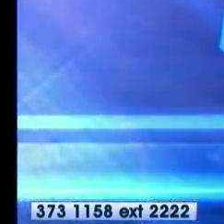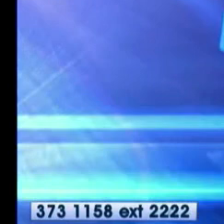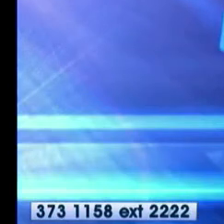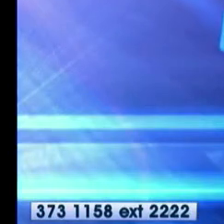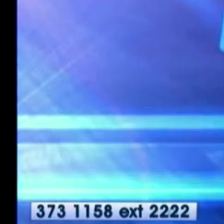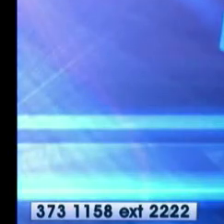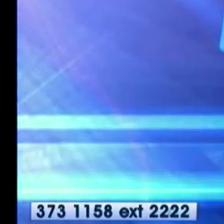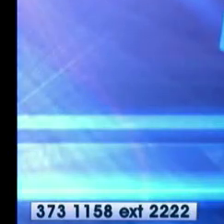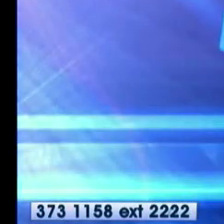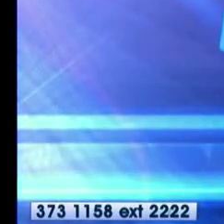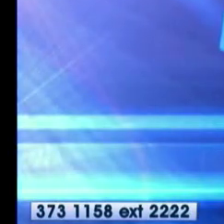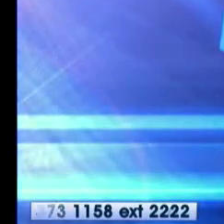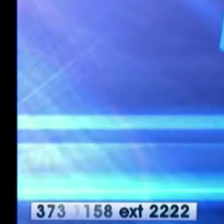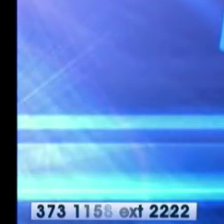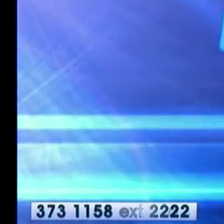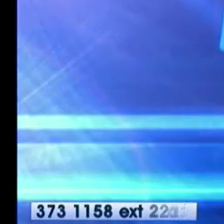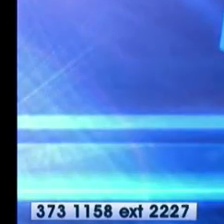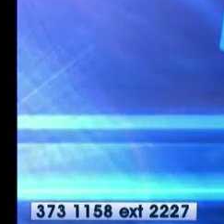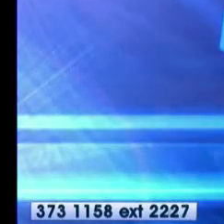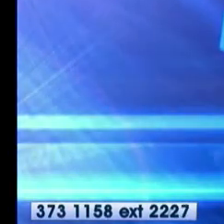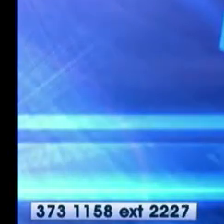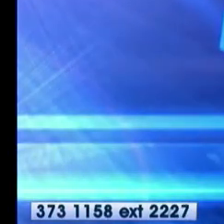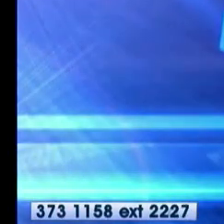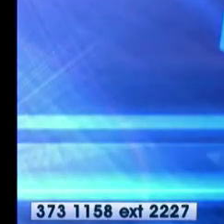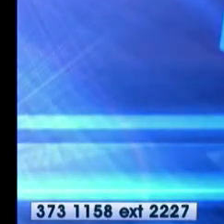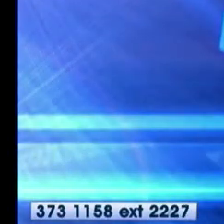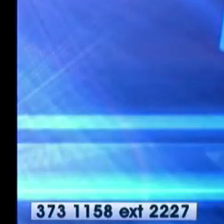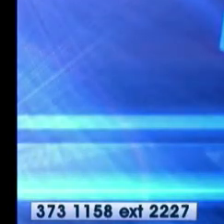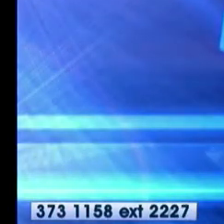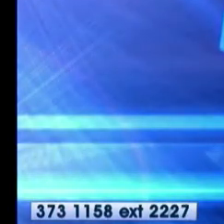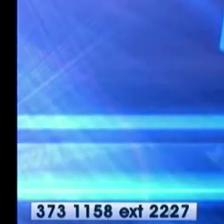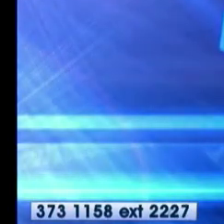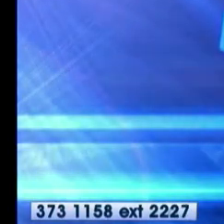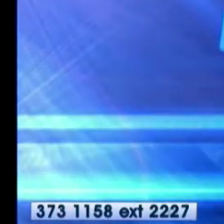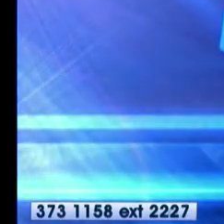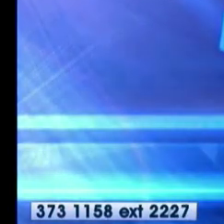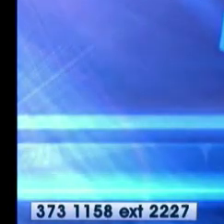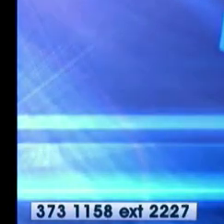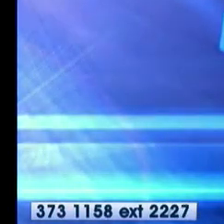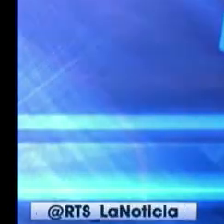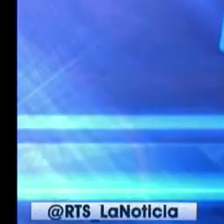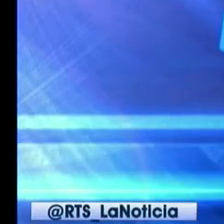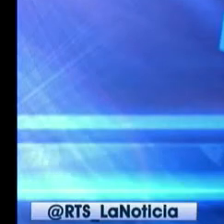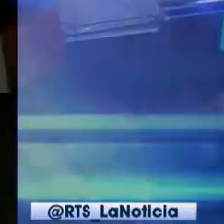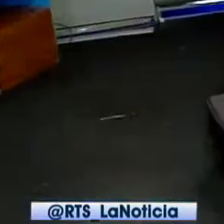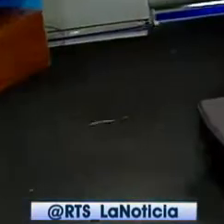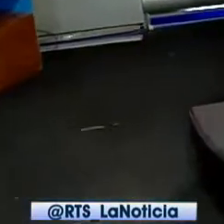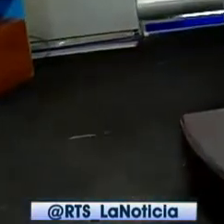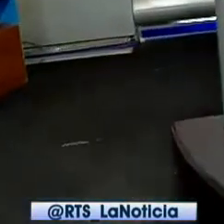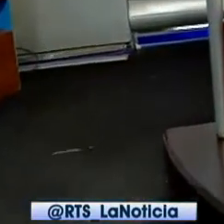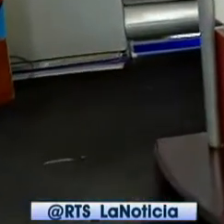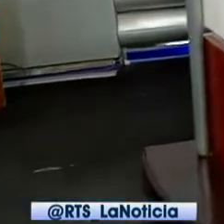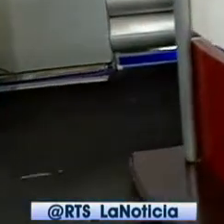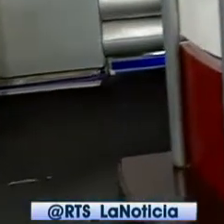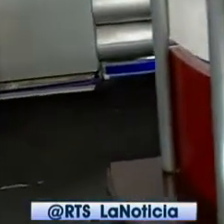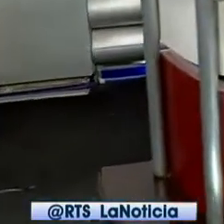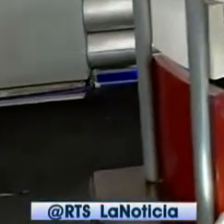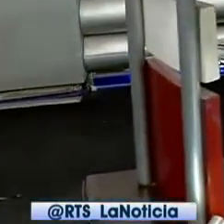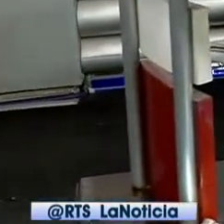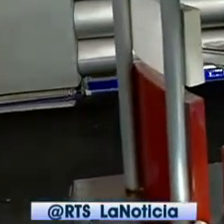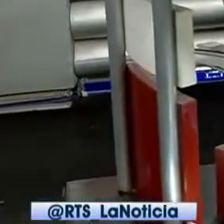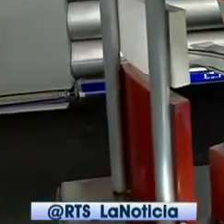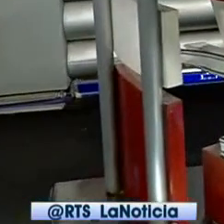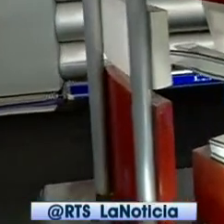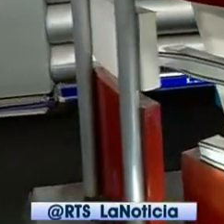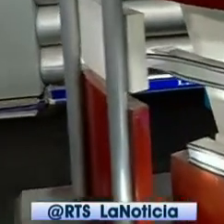La noticia siempre en la comunidad. En la mañana y en la comunidad. Ya estamos de regreso